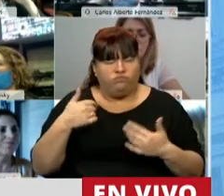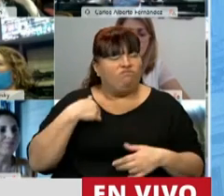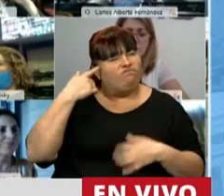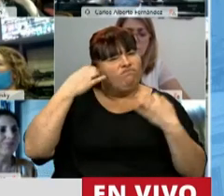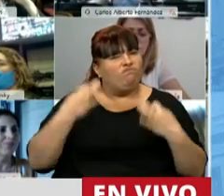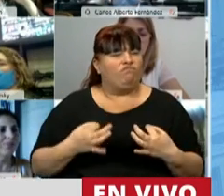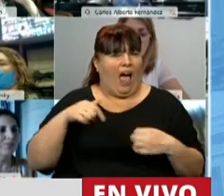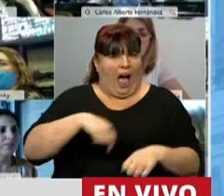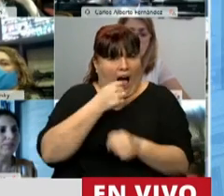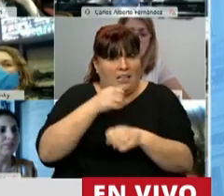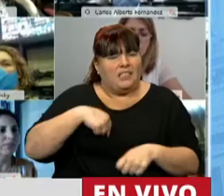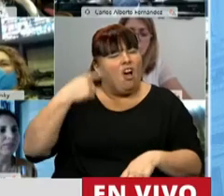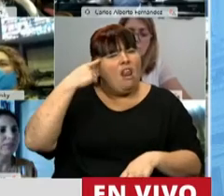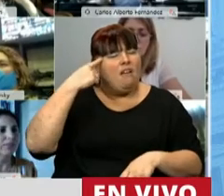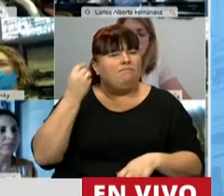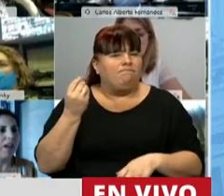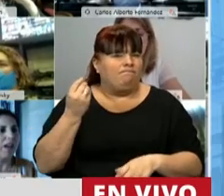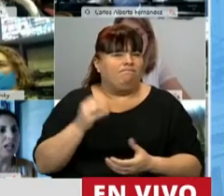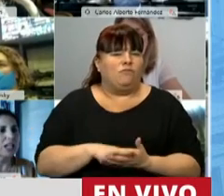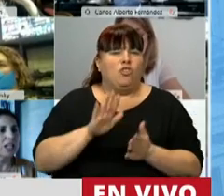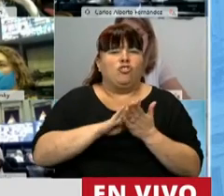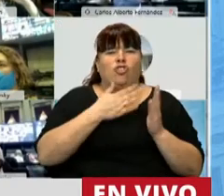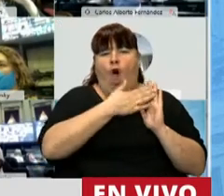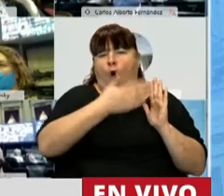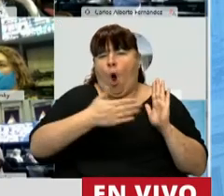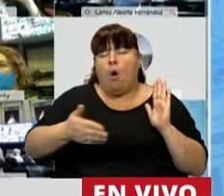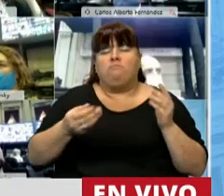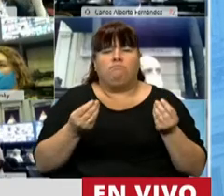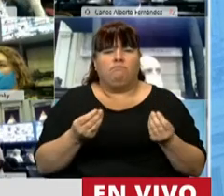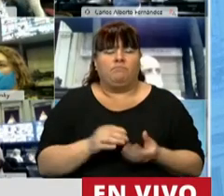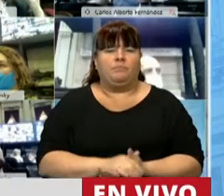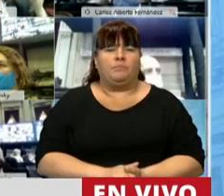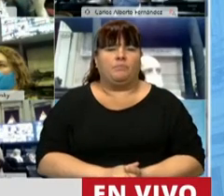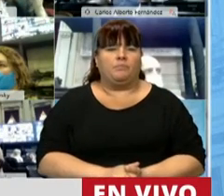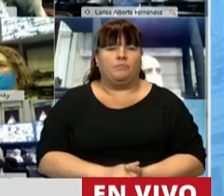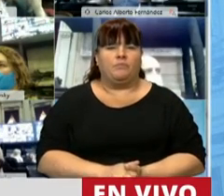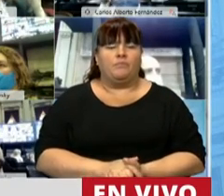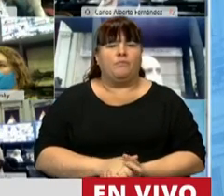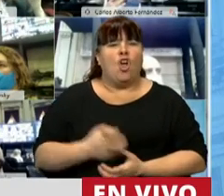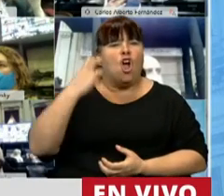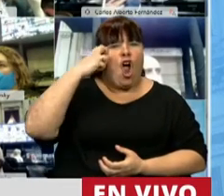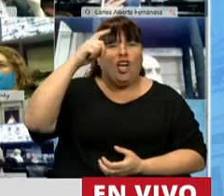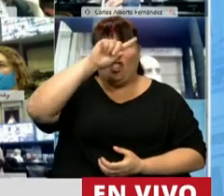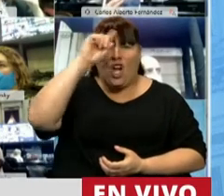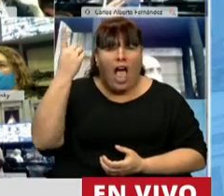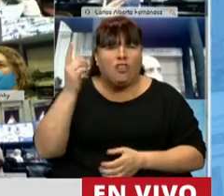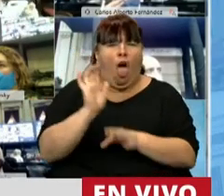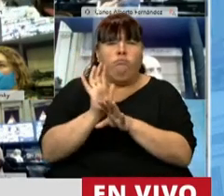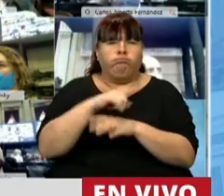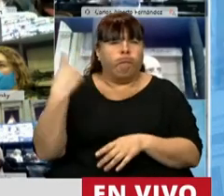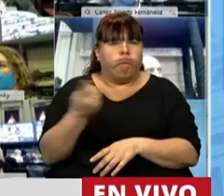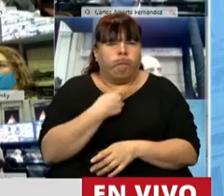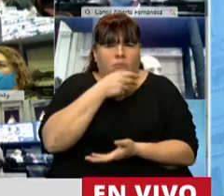convicción a esta altura de los acontecimientos que como Congreso de la Nación estuvimos absolutamente